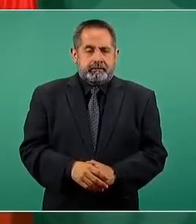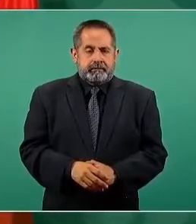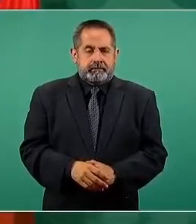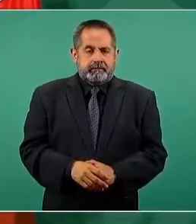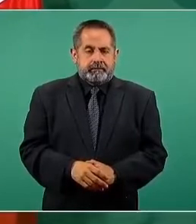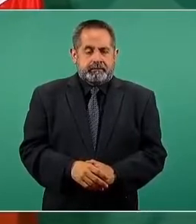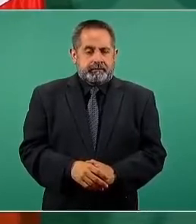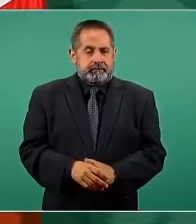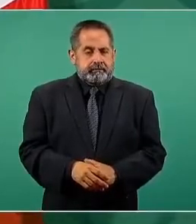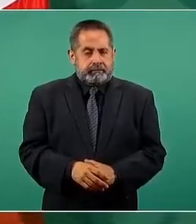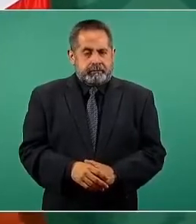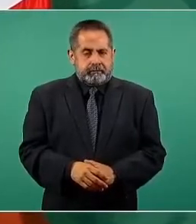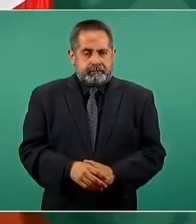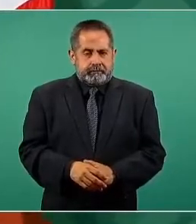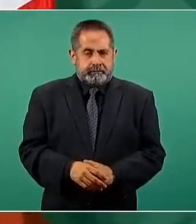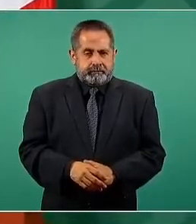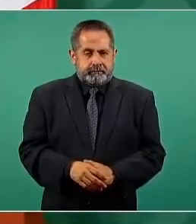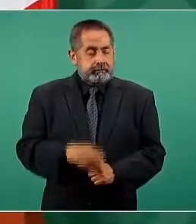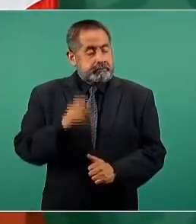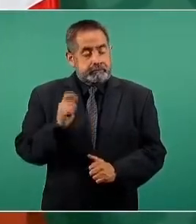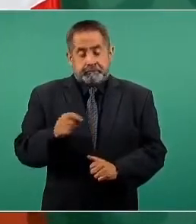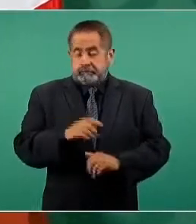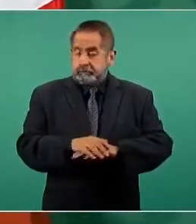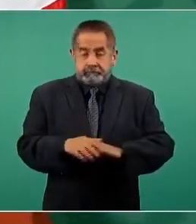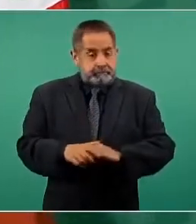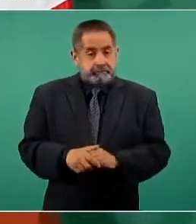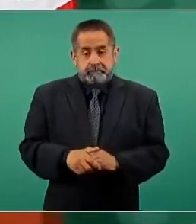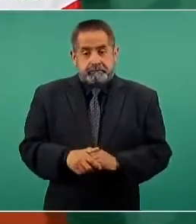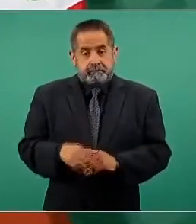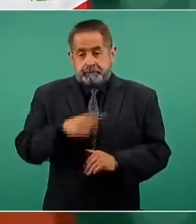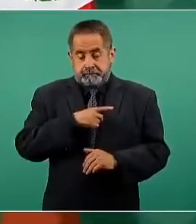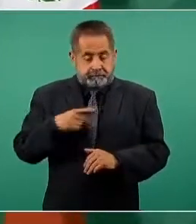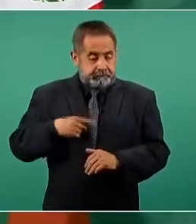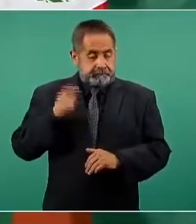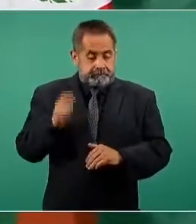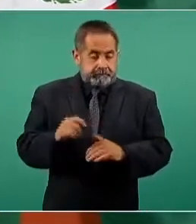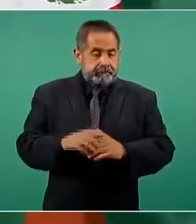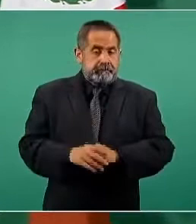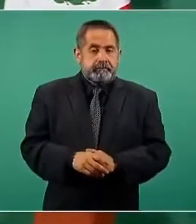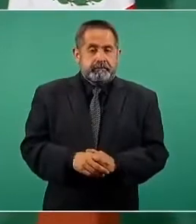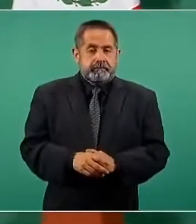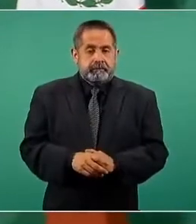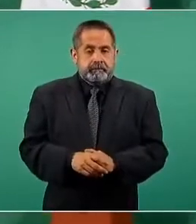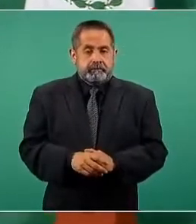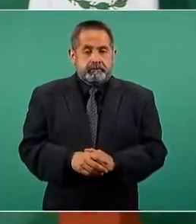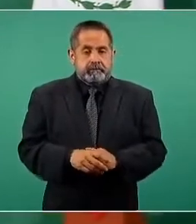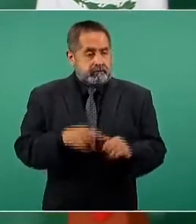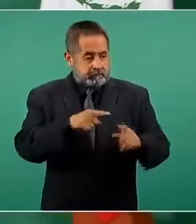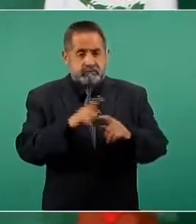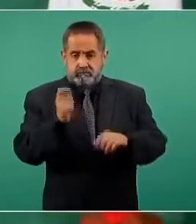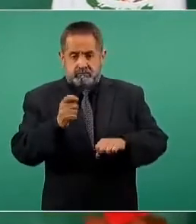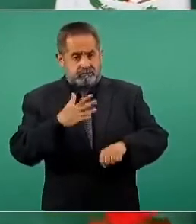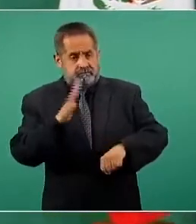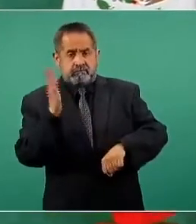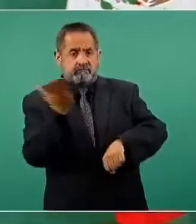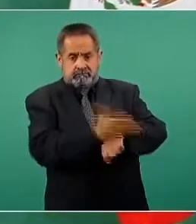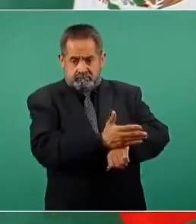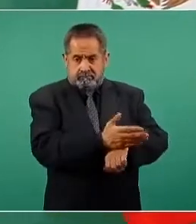¿Esto debería de ser motivo de una sanción?